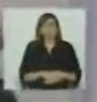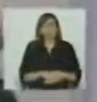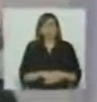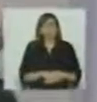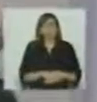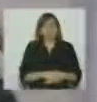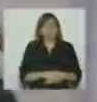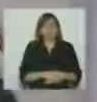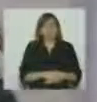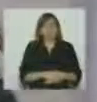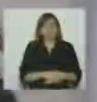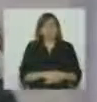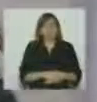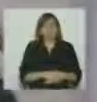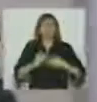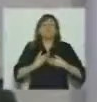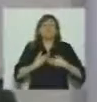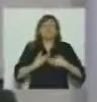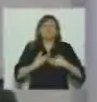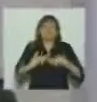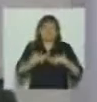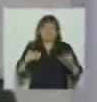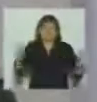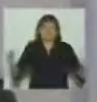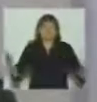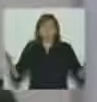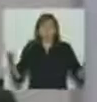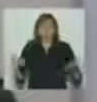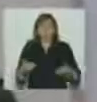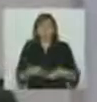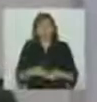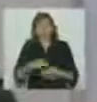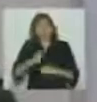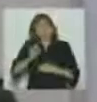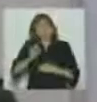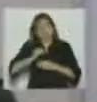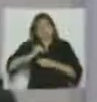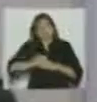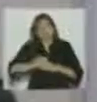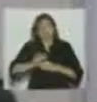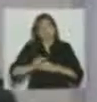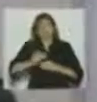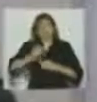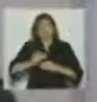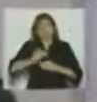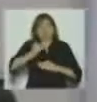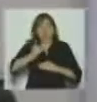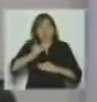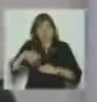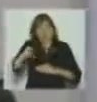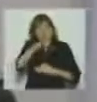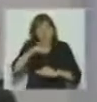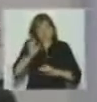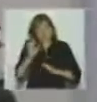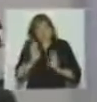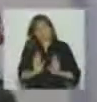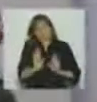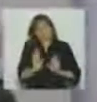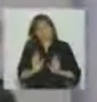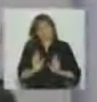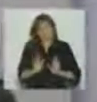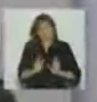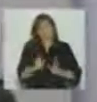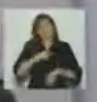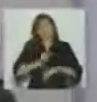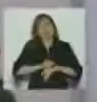millones de televisores esto va a ser en pasos en un procedimiento que nos va a demandar un tiempo pero que